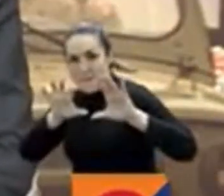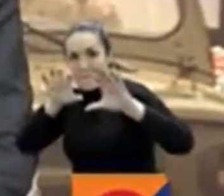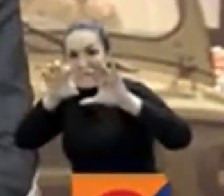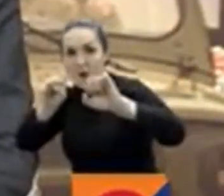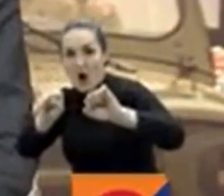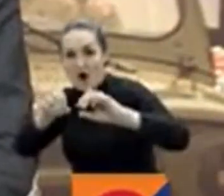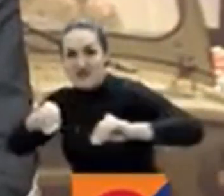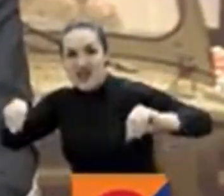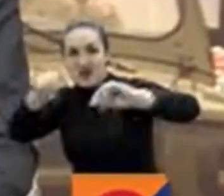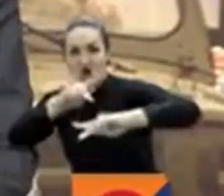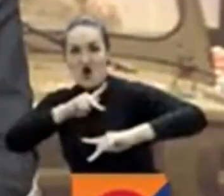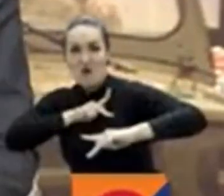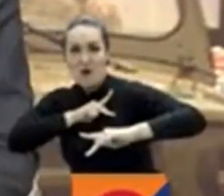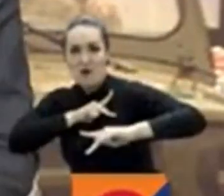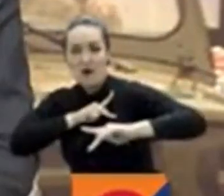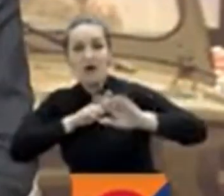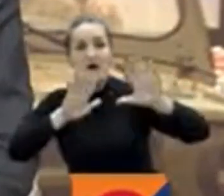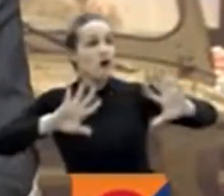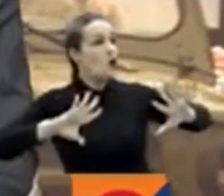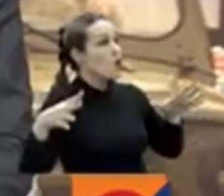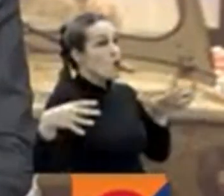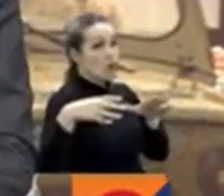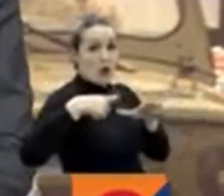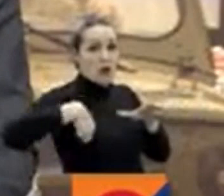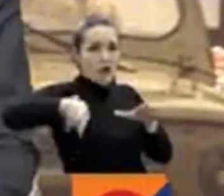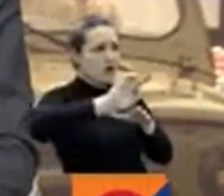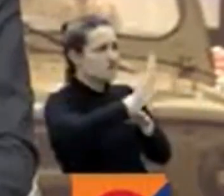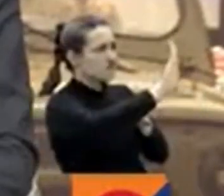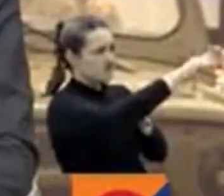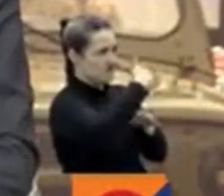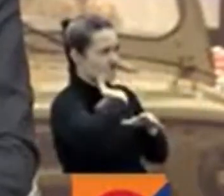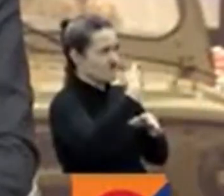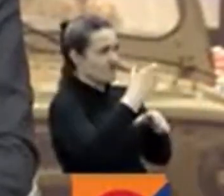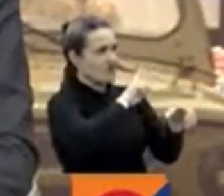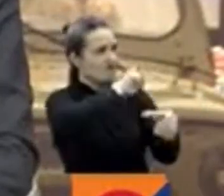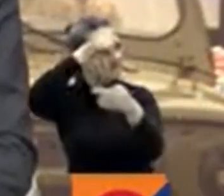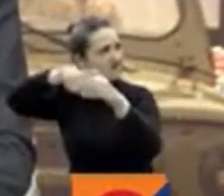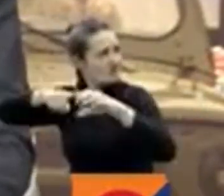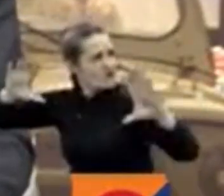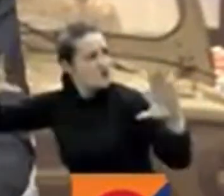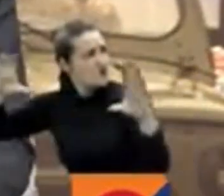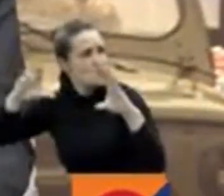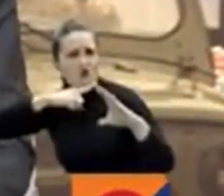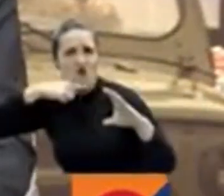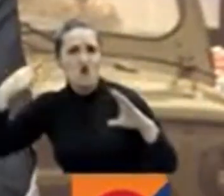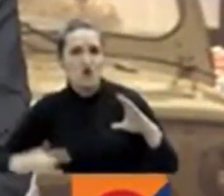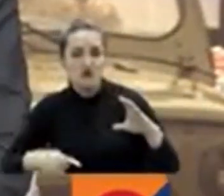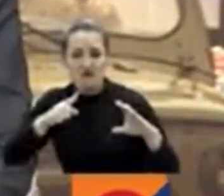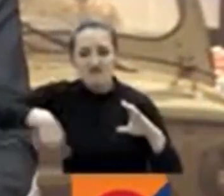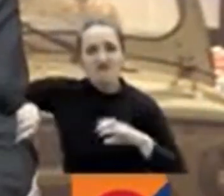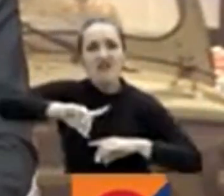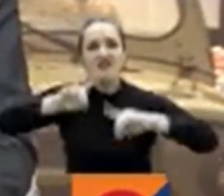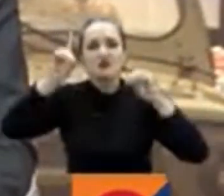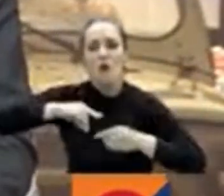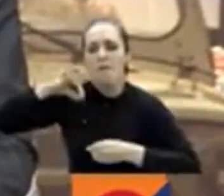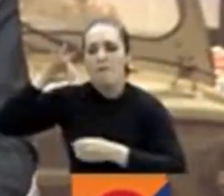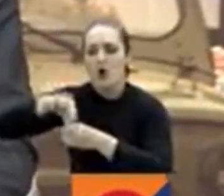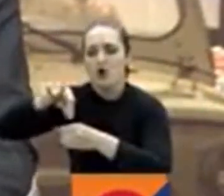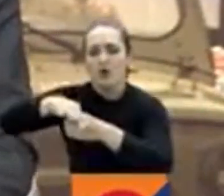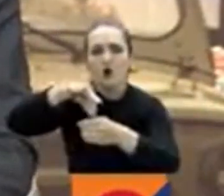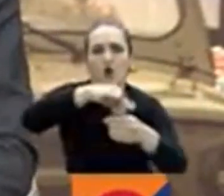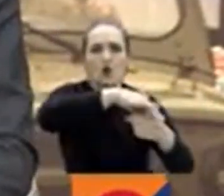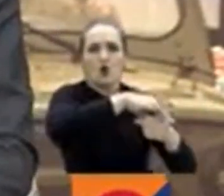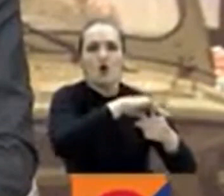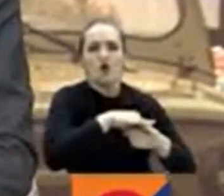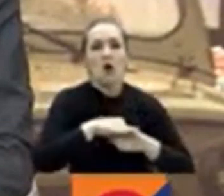territorios autoridades separatistas de regiones ocupadas por las tropas rusas iniciaron referendos para anexionarlas aun